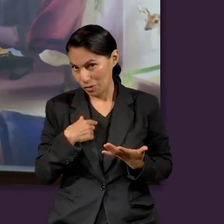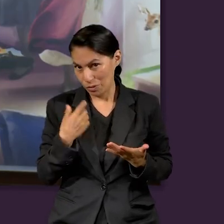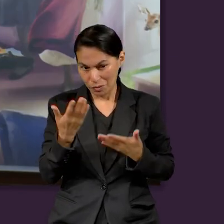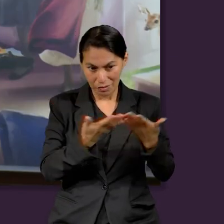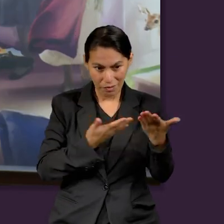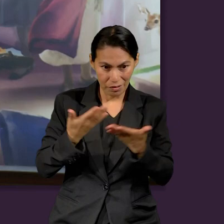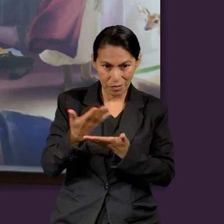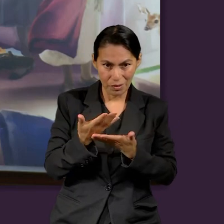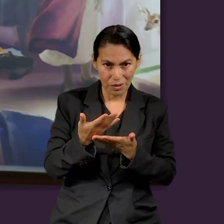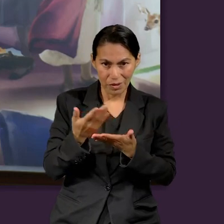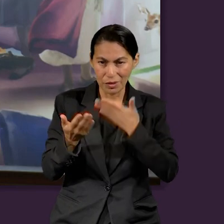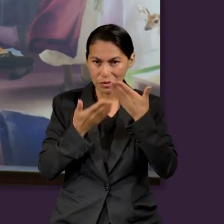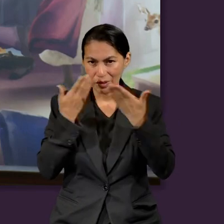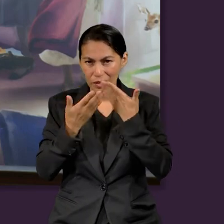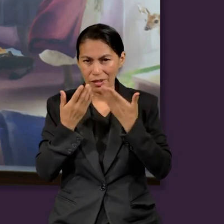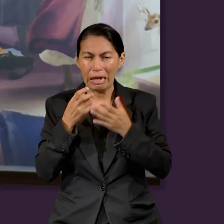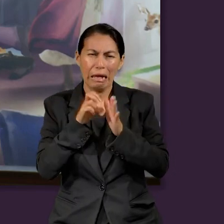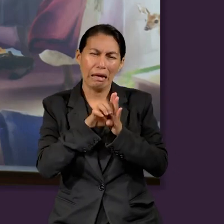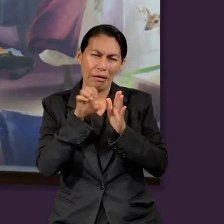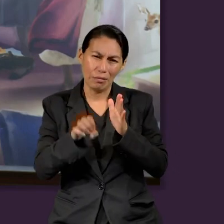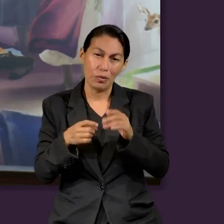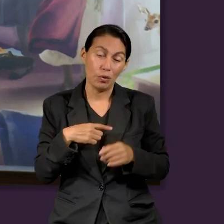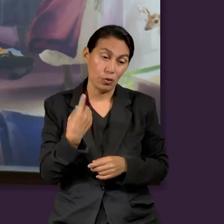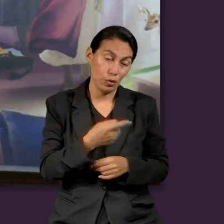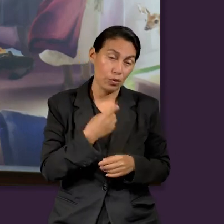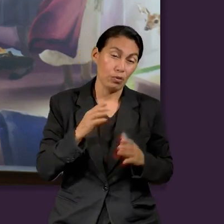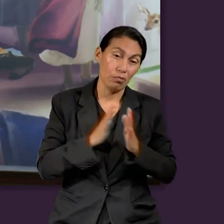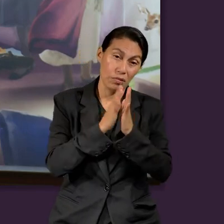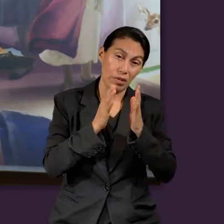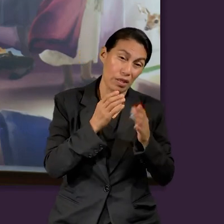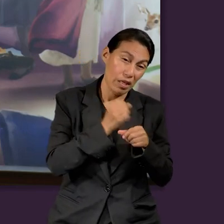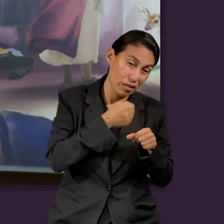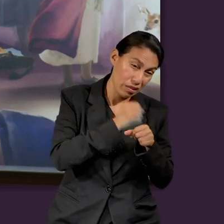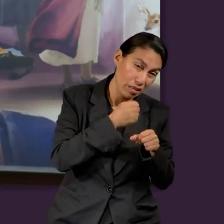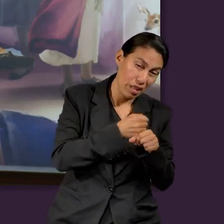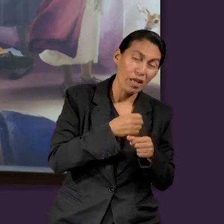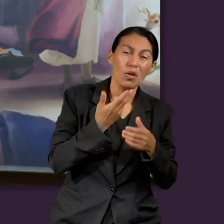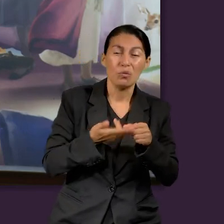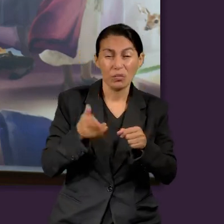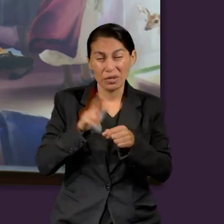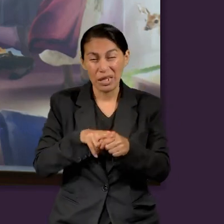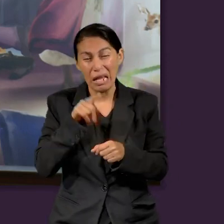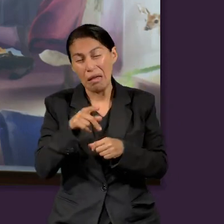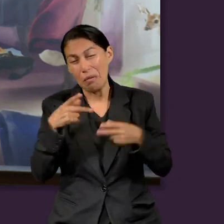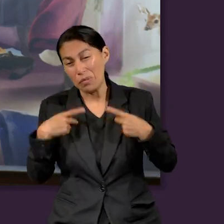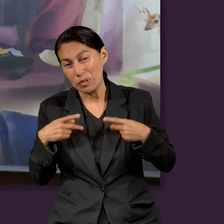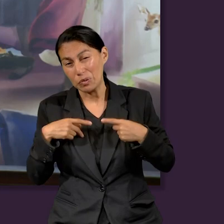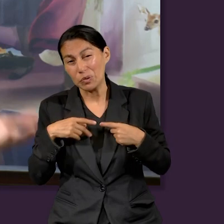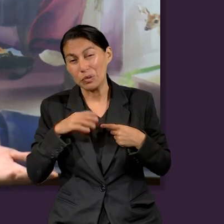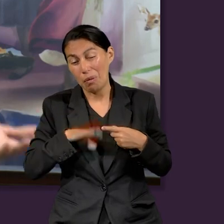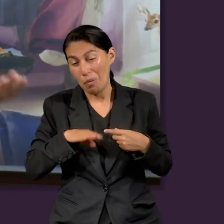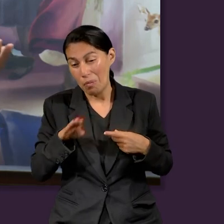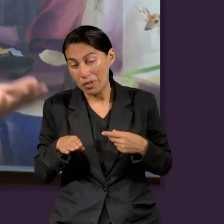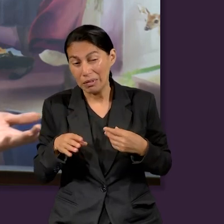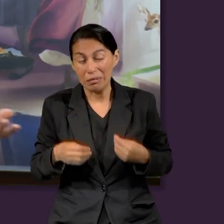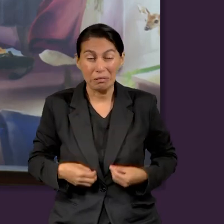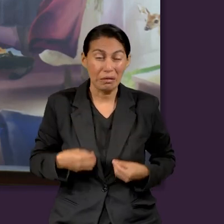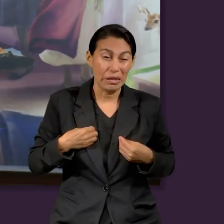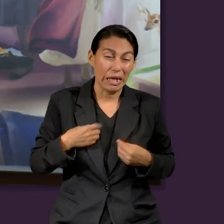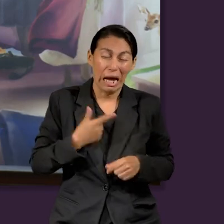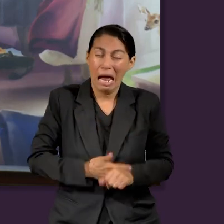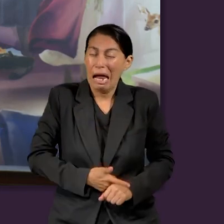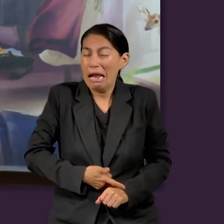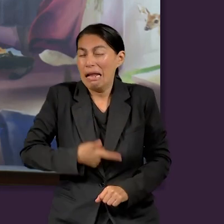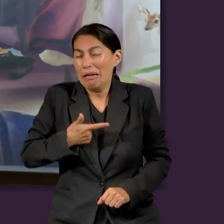estudiando. Cuando vamos a nuestras prácticas en los hospitales, muchos de nosotros nos topamos con pacientes que están entre la vida y la muerte.